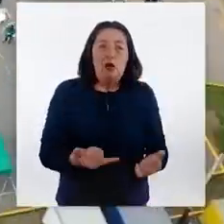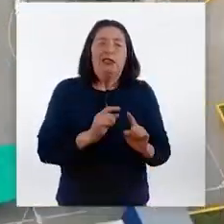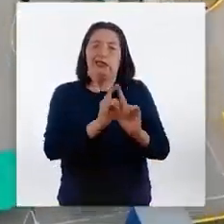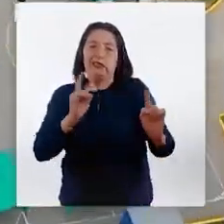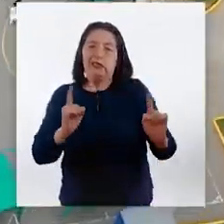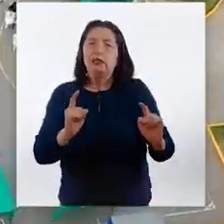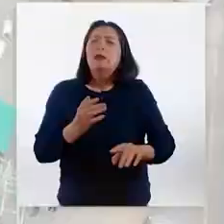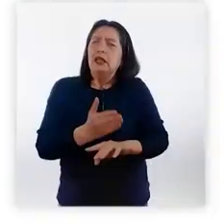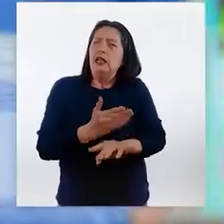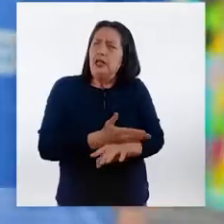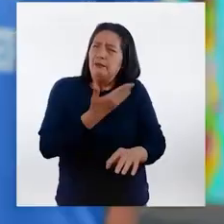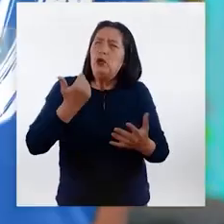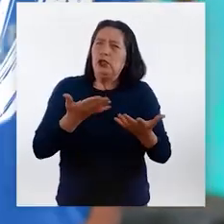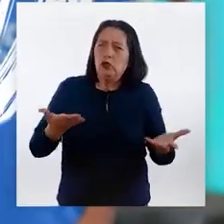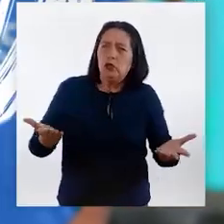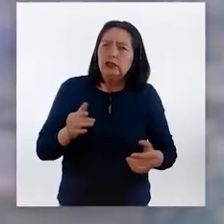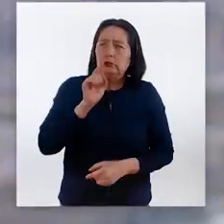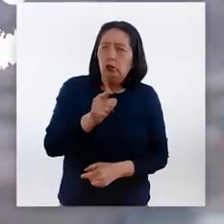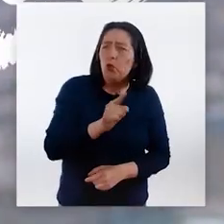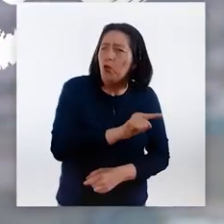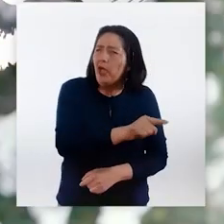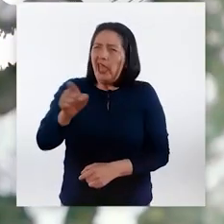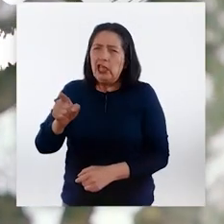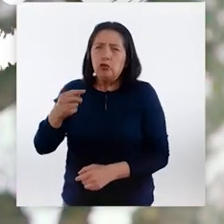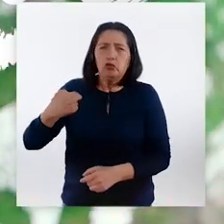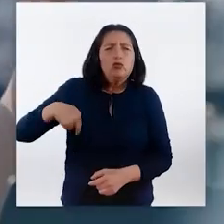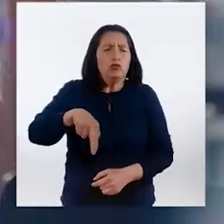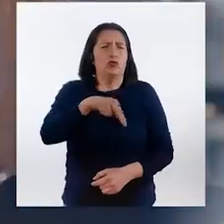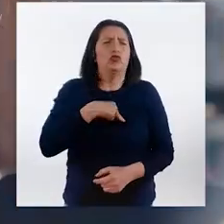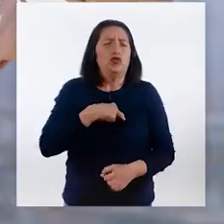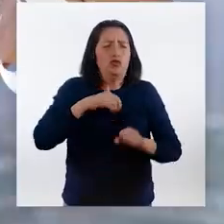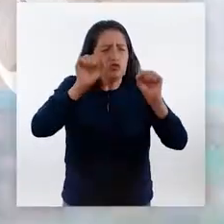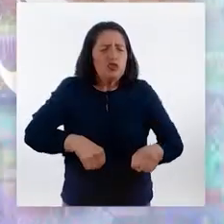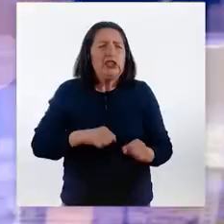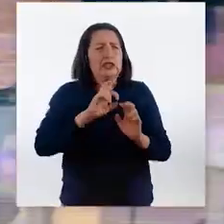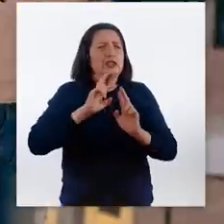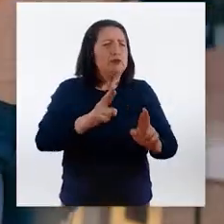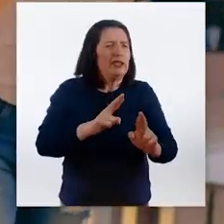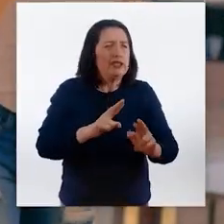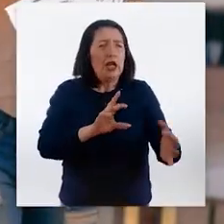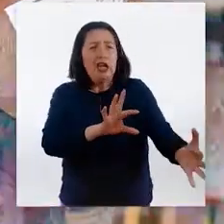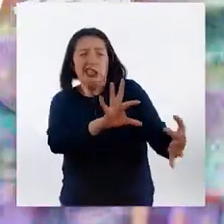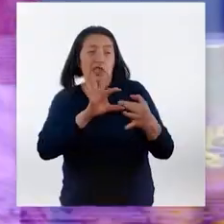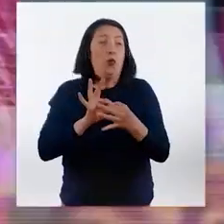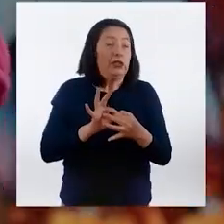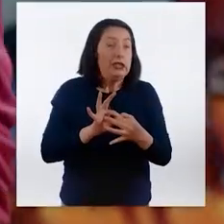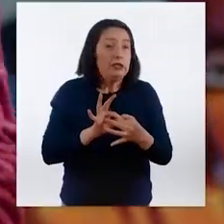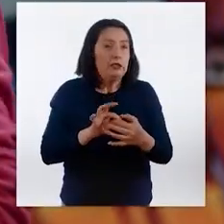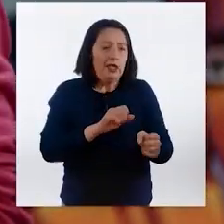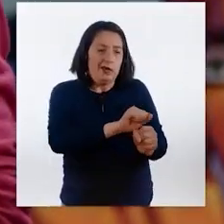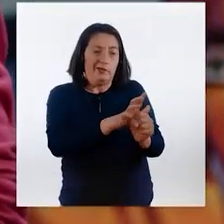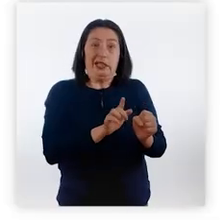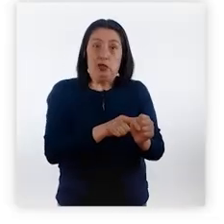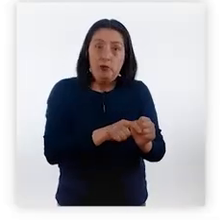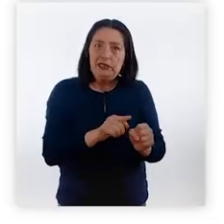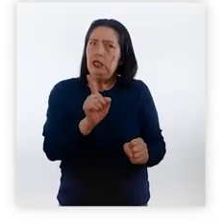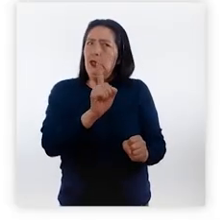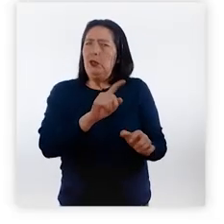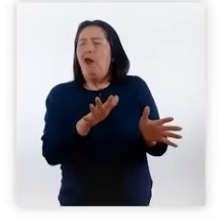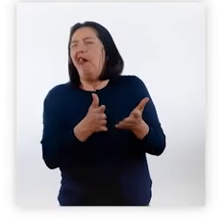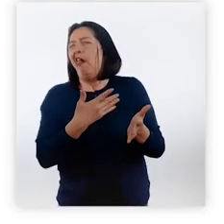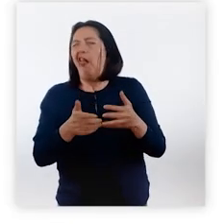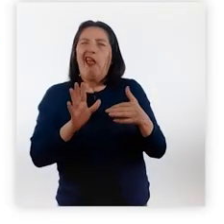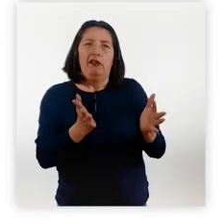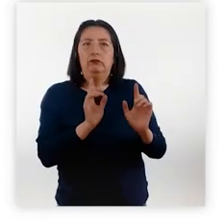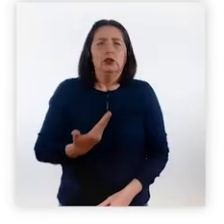de distanciarnos para otras mejores. Porque tú, ellos, nosotros, somos la respuesta. ¿Te unes? No bajemos